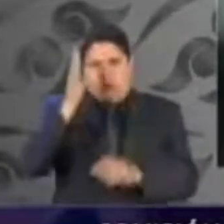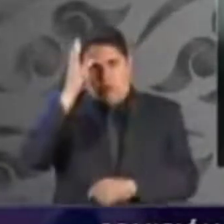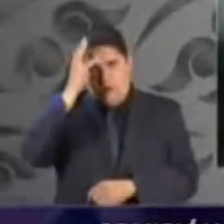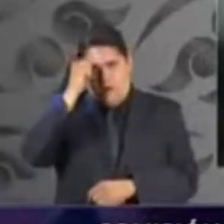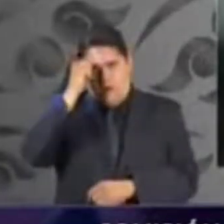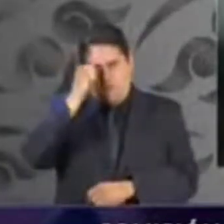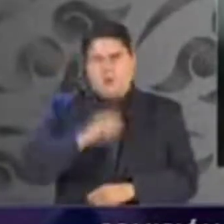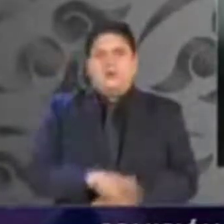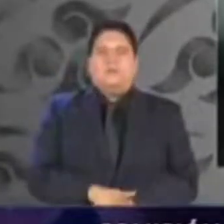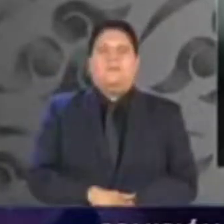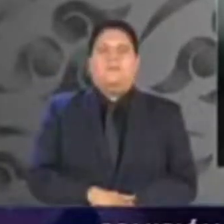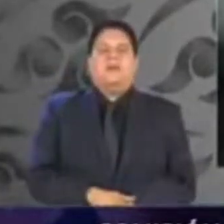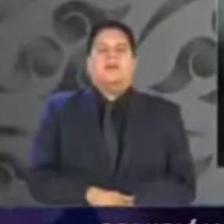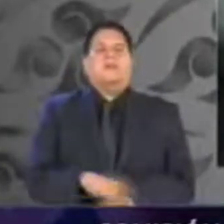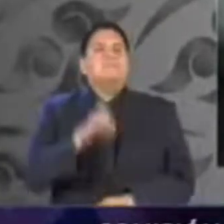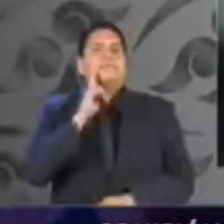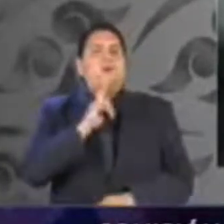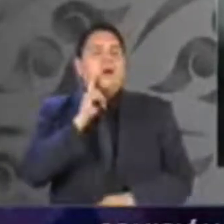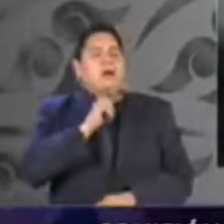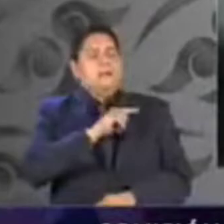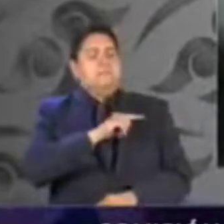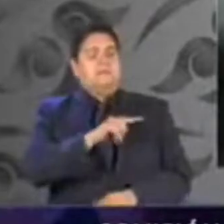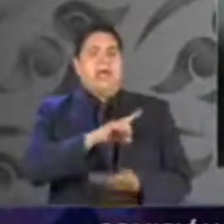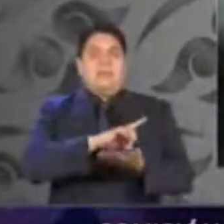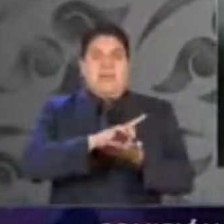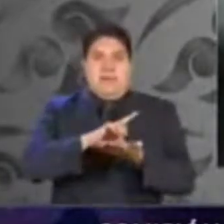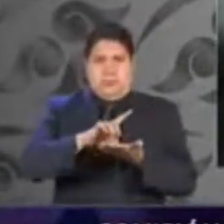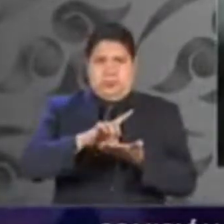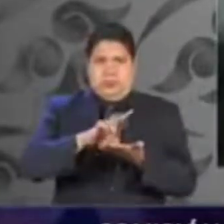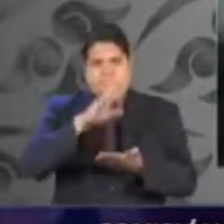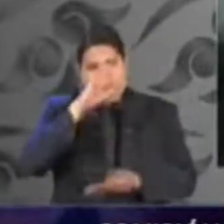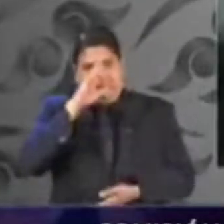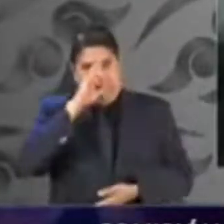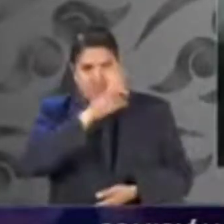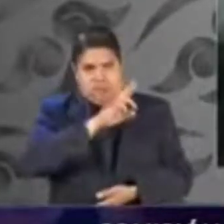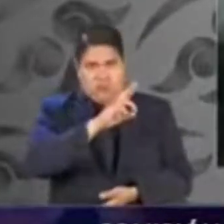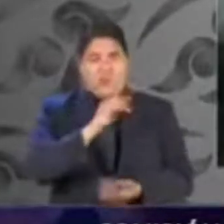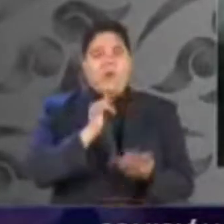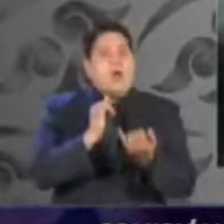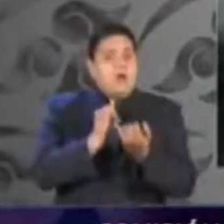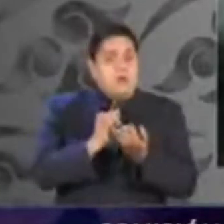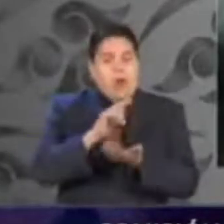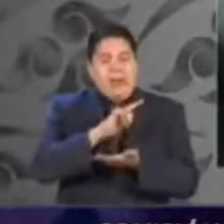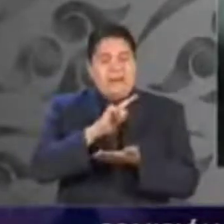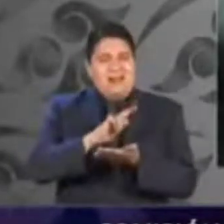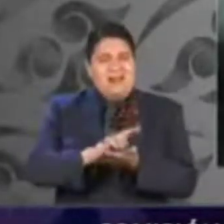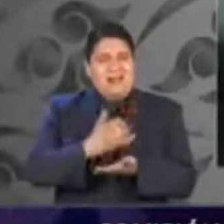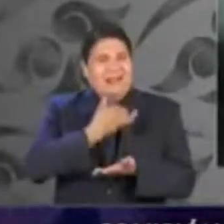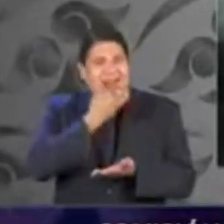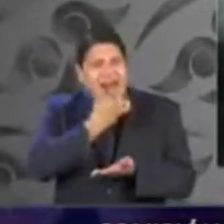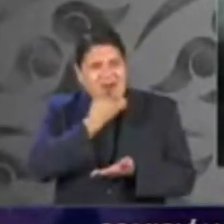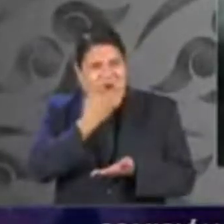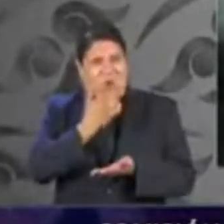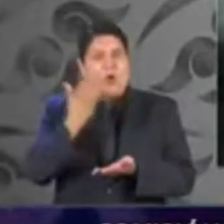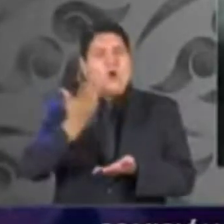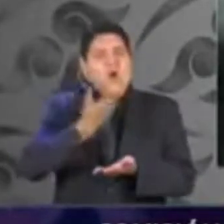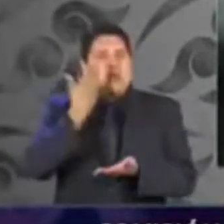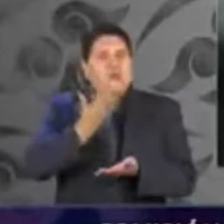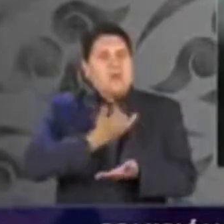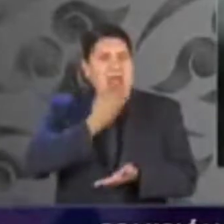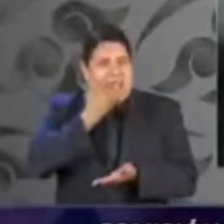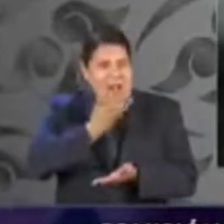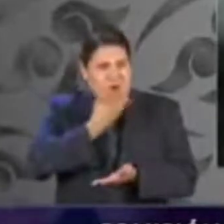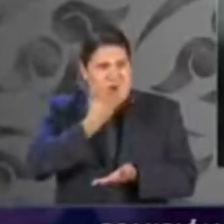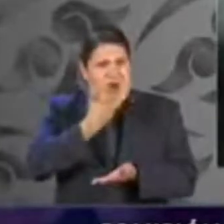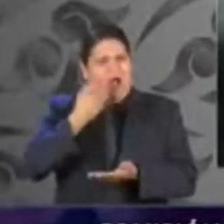regateos de los derechos de las mujeres, así como la eliminación de normas y erradicación de prácticas que propician